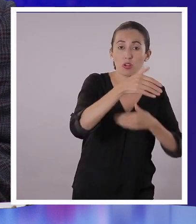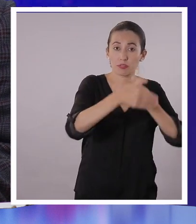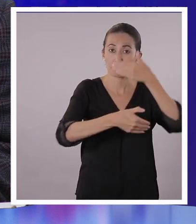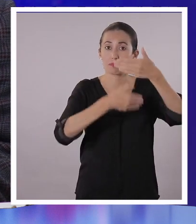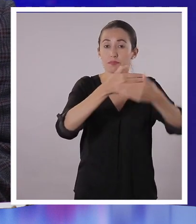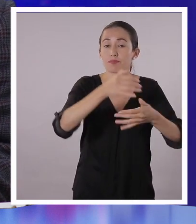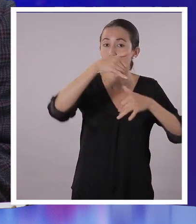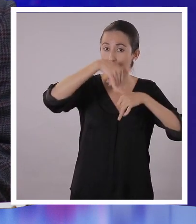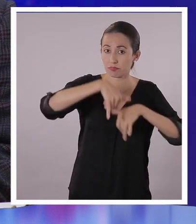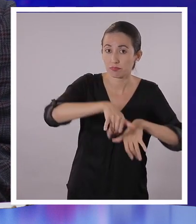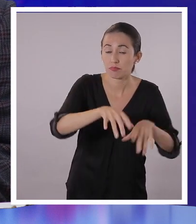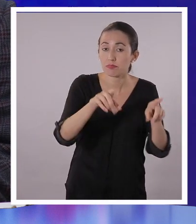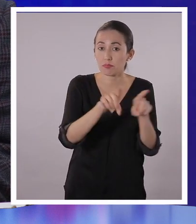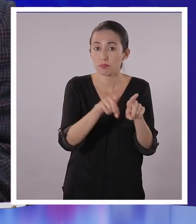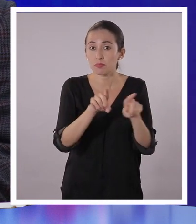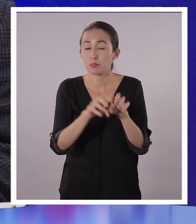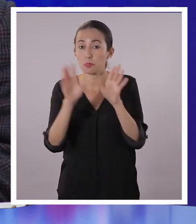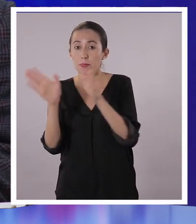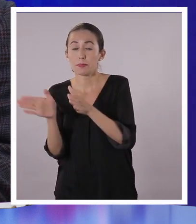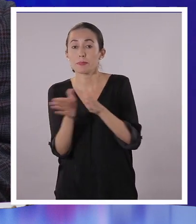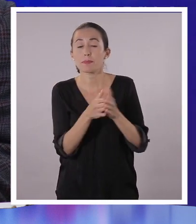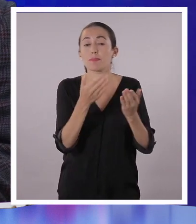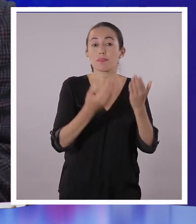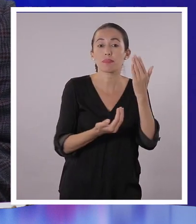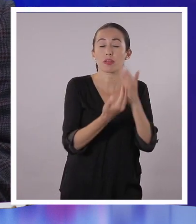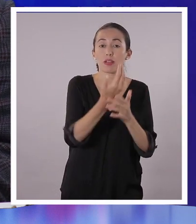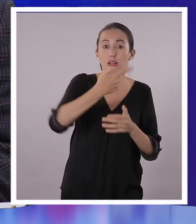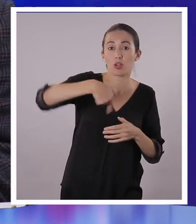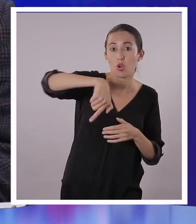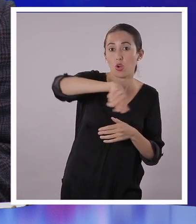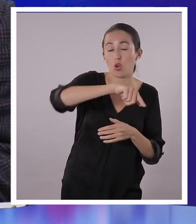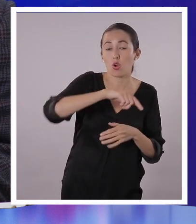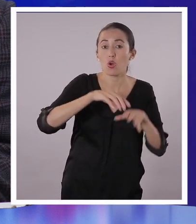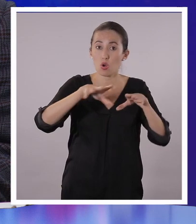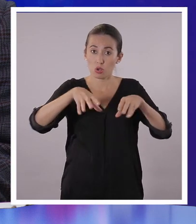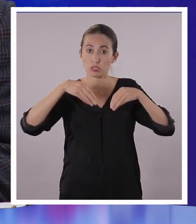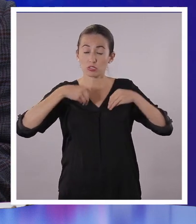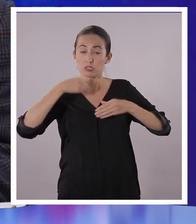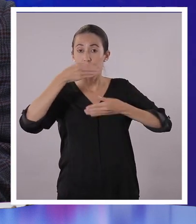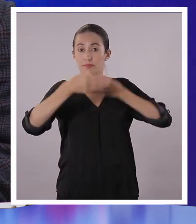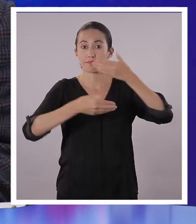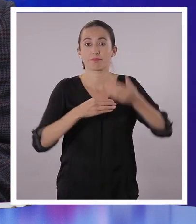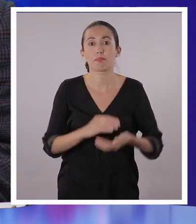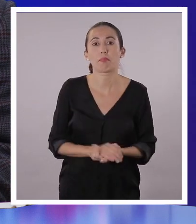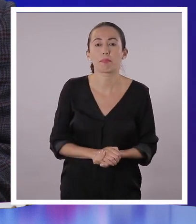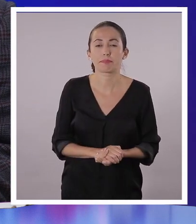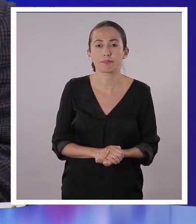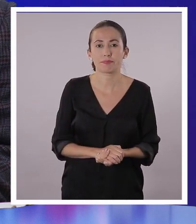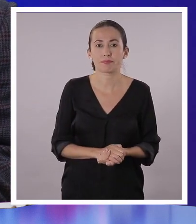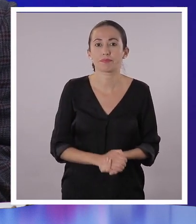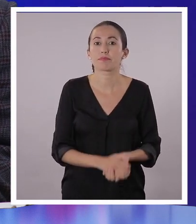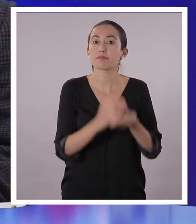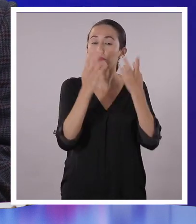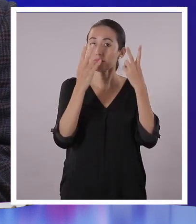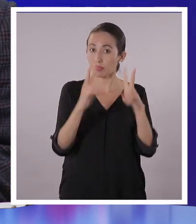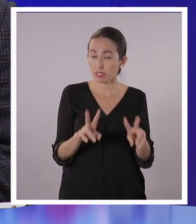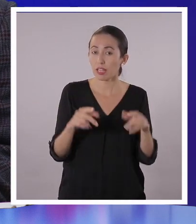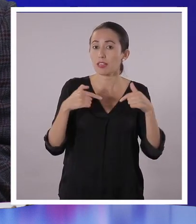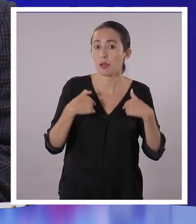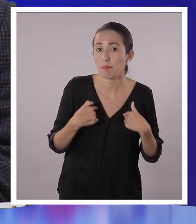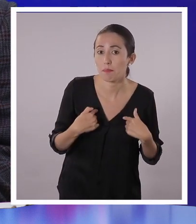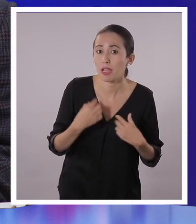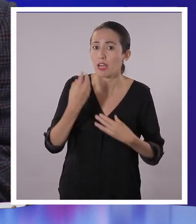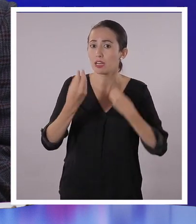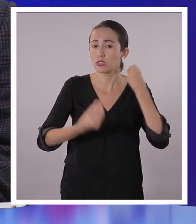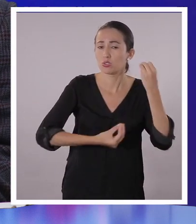ecosistema y con eso garantizando que las nuevas generaciones tengan acceso a los bienes y recursos naturales. Además,